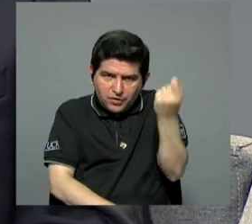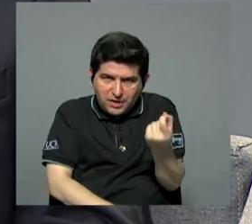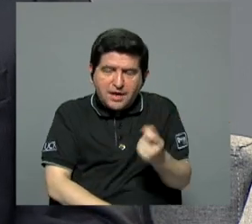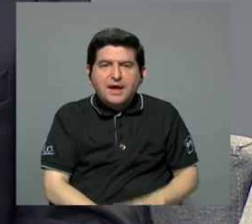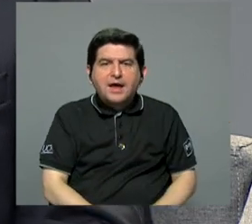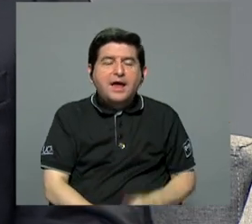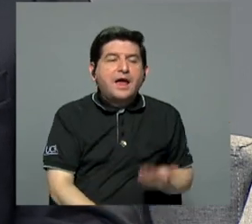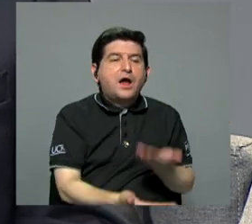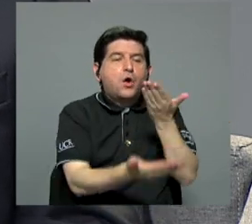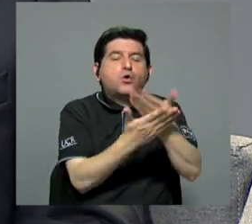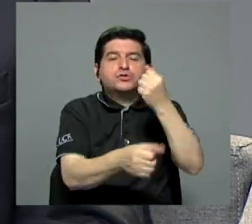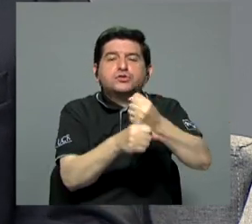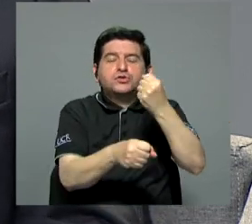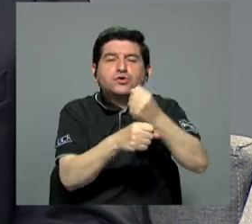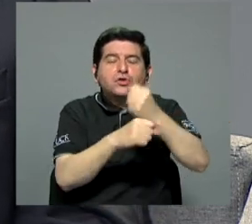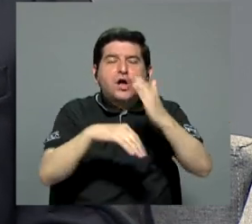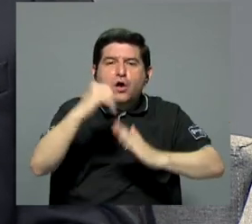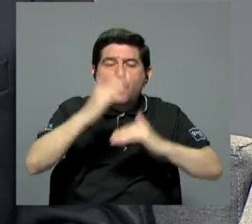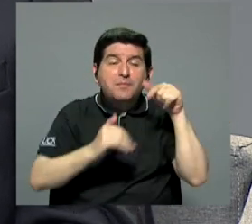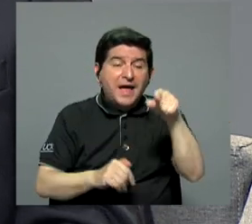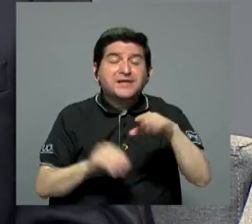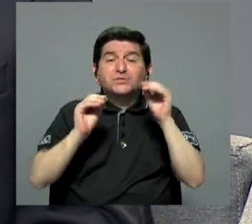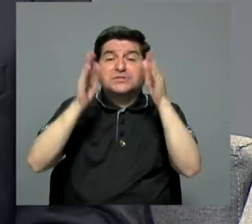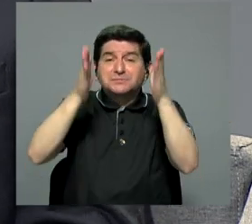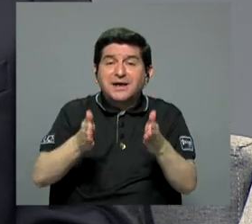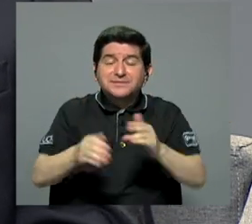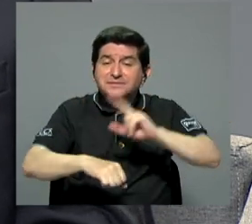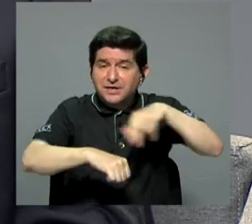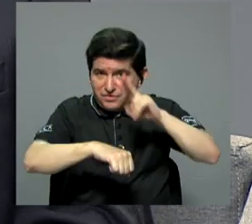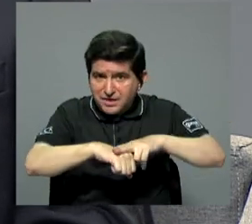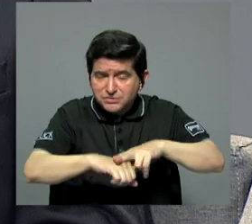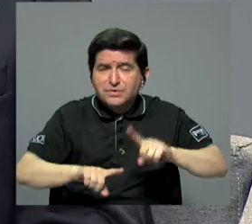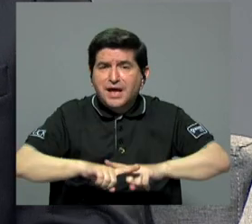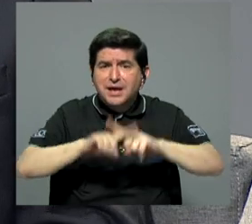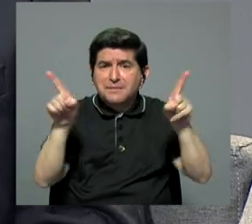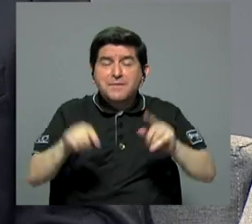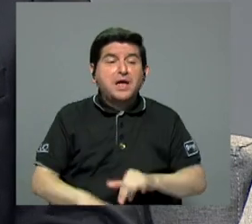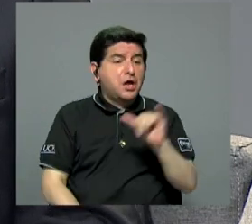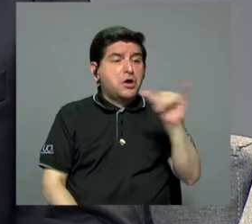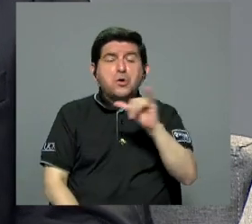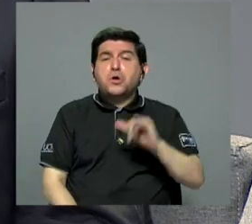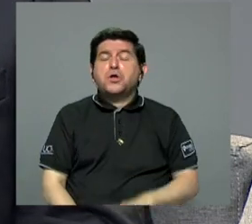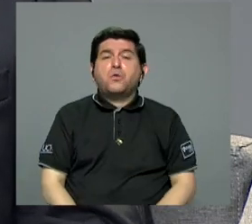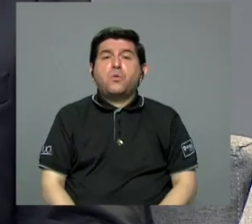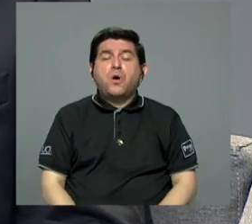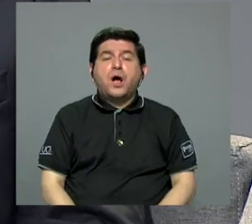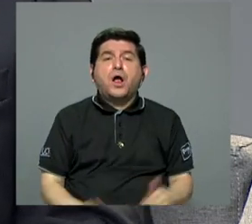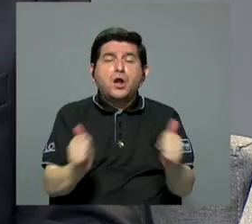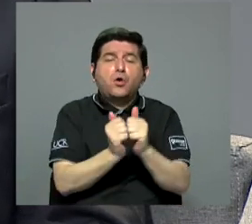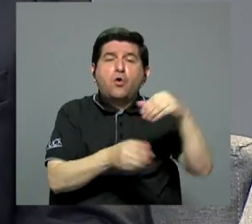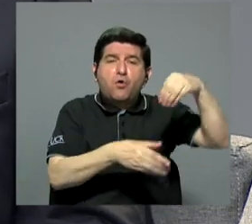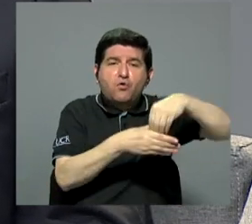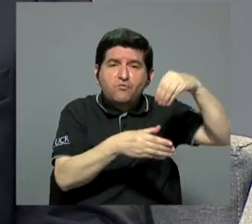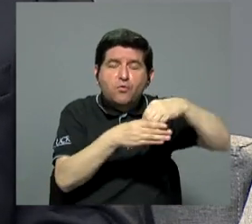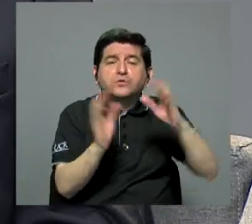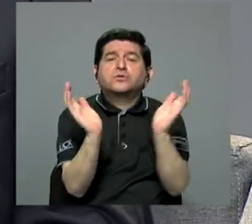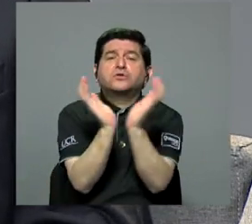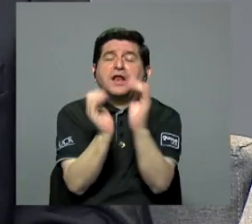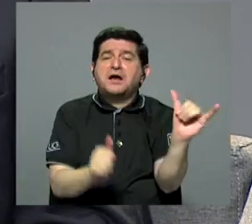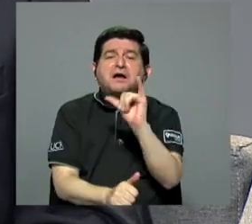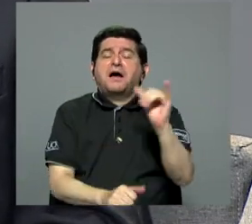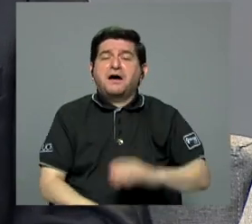en concesión de obra pública. Pero eso es JUPEMA, Magisterio Nacional. Correcto. ¿Y por qué no hacer lo mismo con la Fondo de Pensiones de la Caja del Seguro?